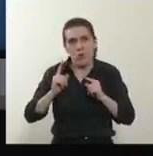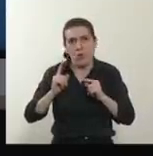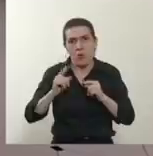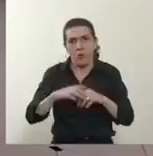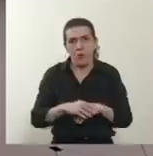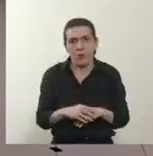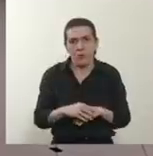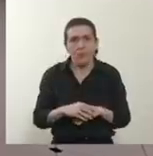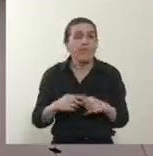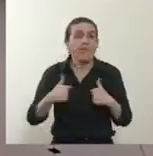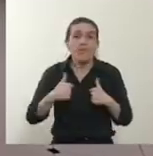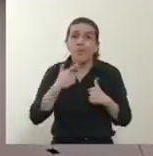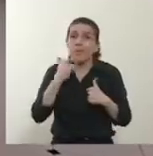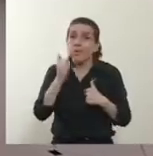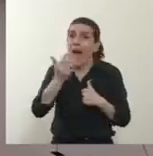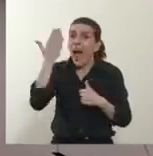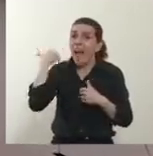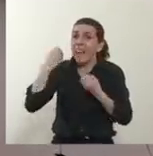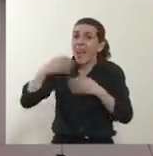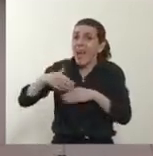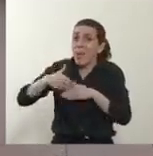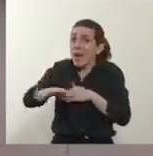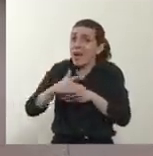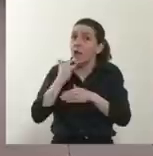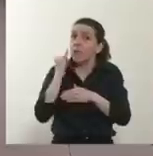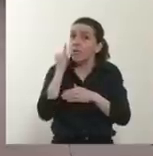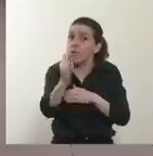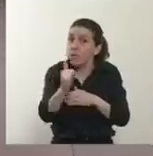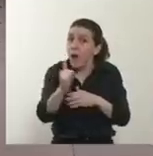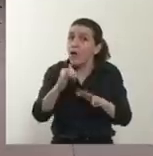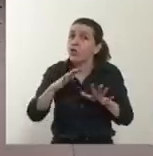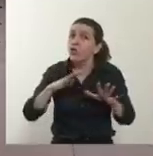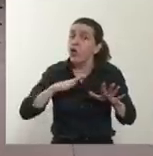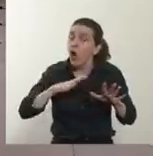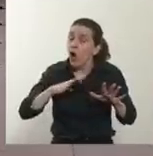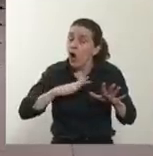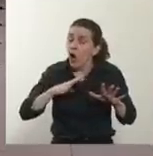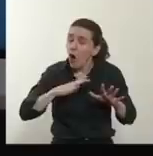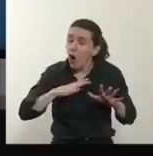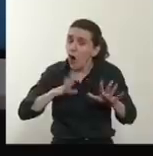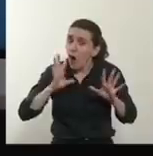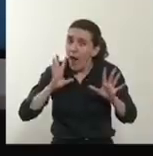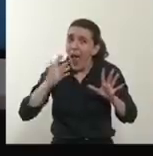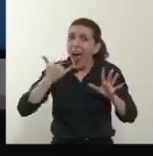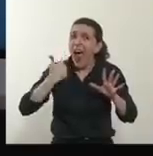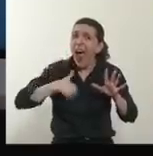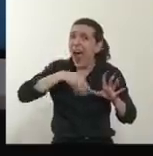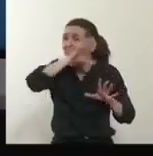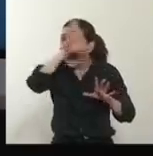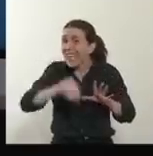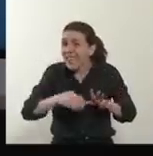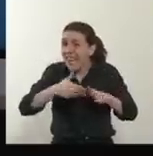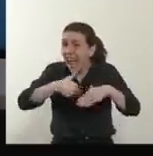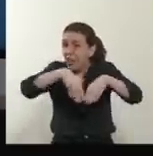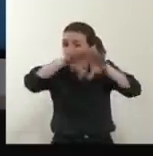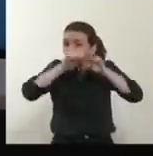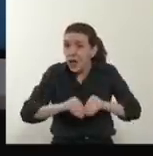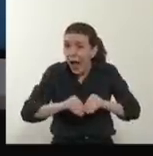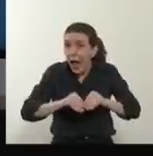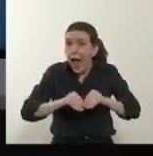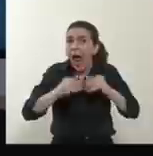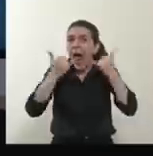Yo les dije al comienzo, todavía en el total del país, tenemos 55